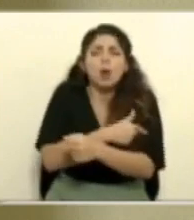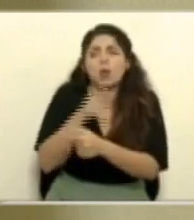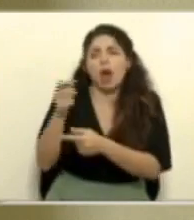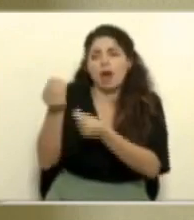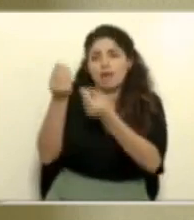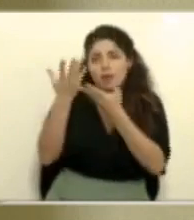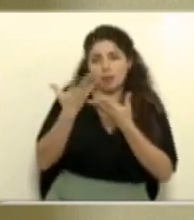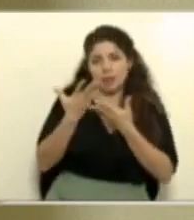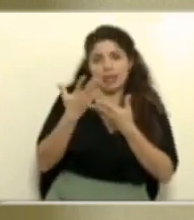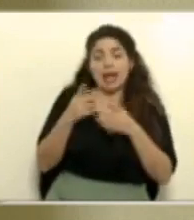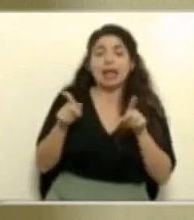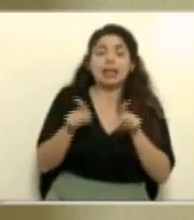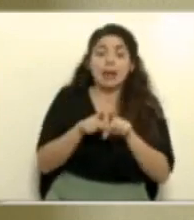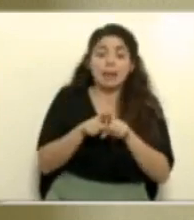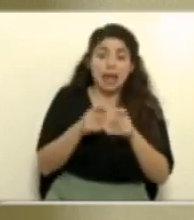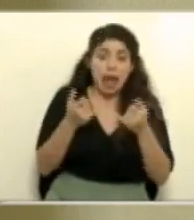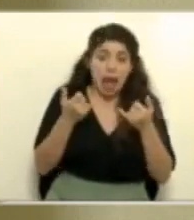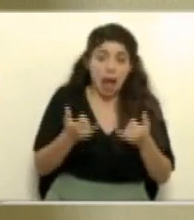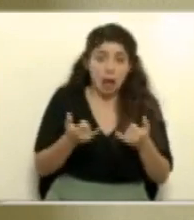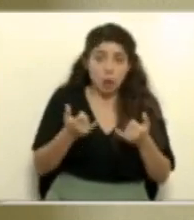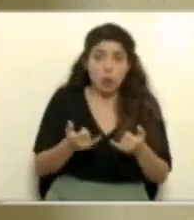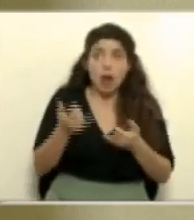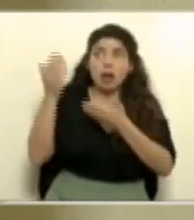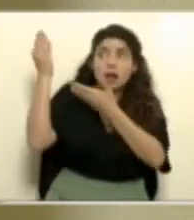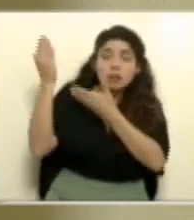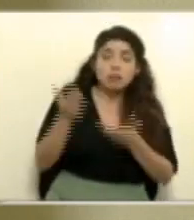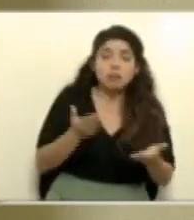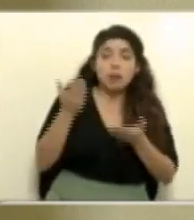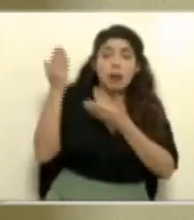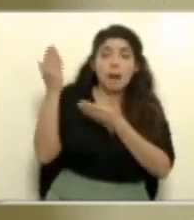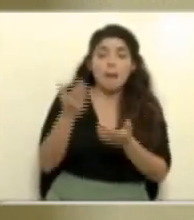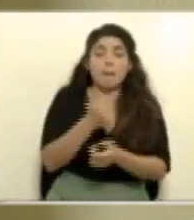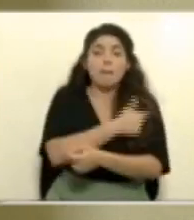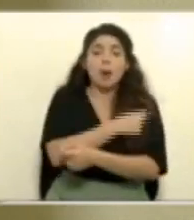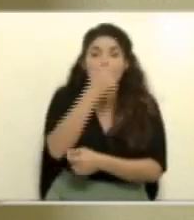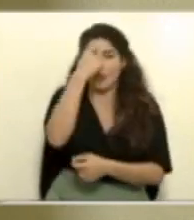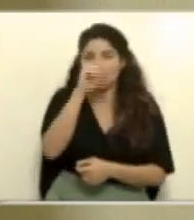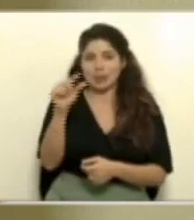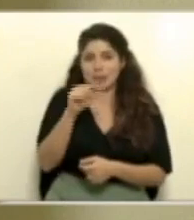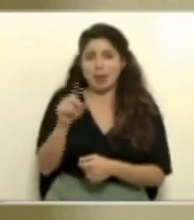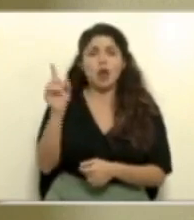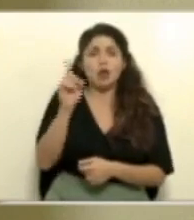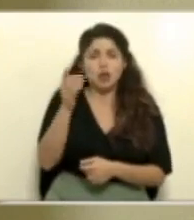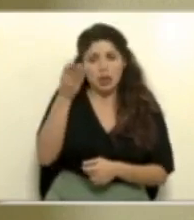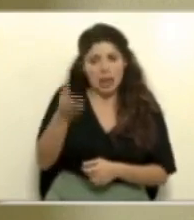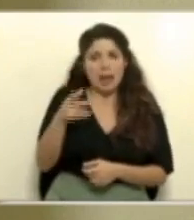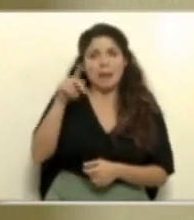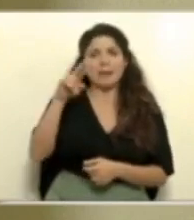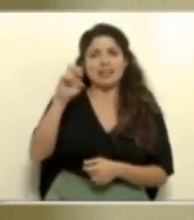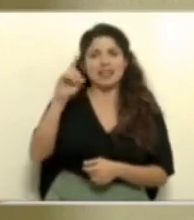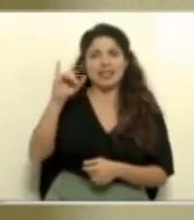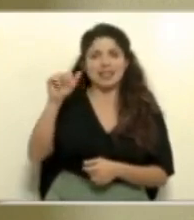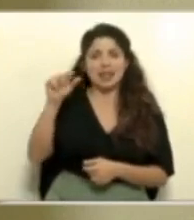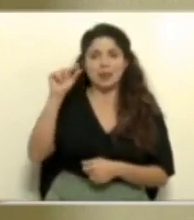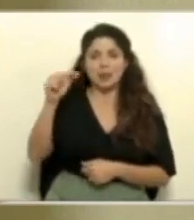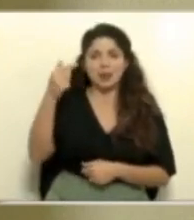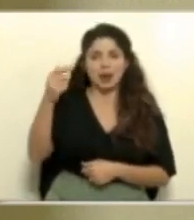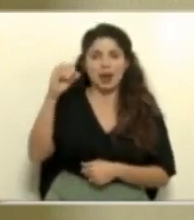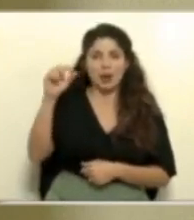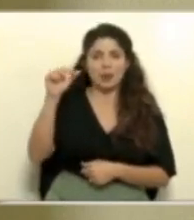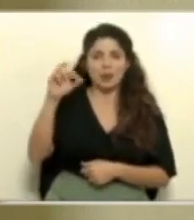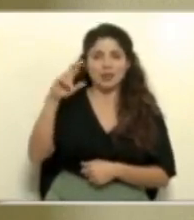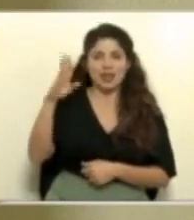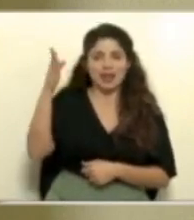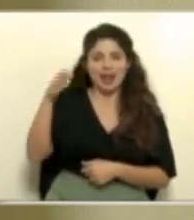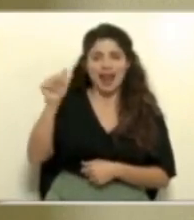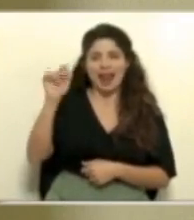el proceso la actualización de la llegada de vacunas cada semana en el sitio presidencia.go.cr barra inclinada